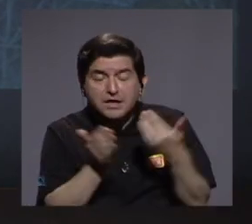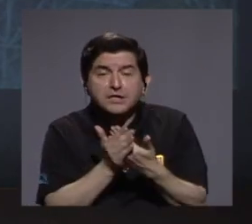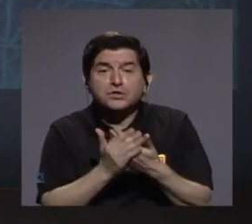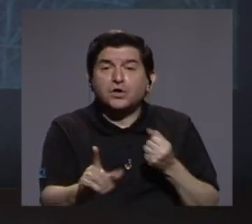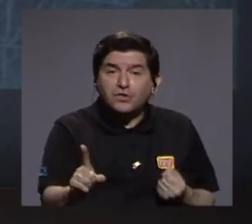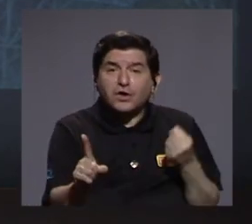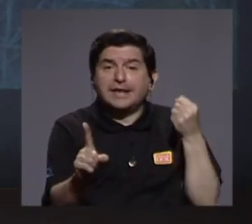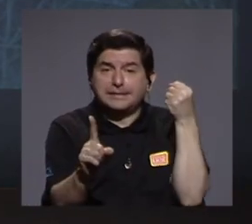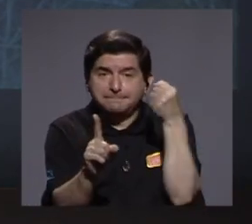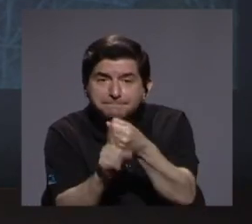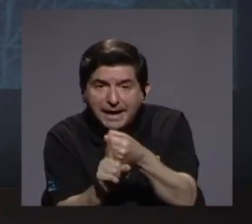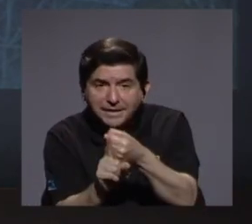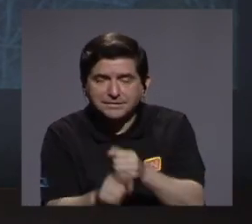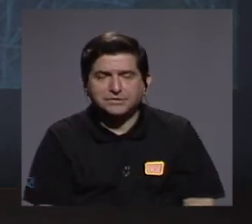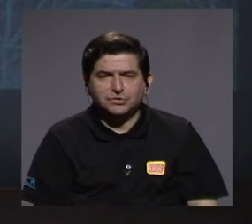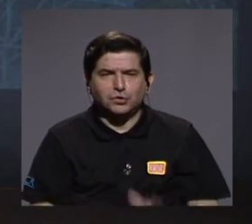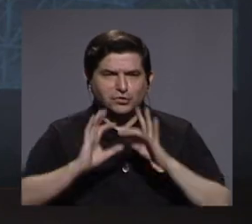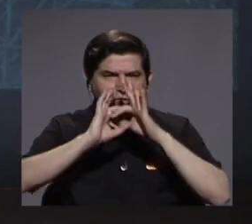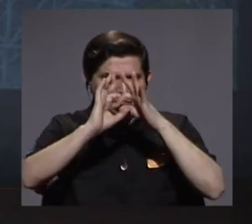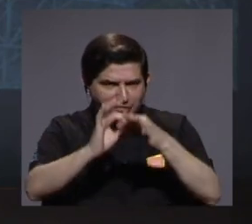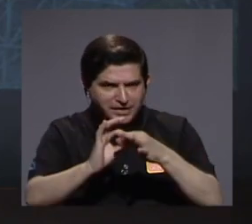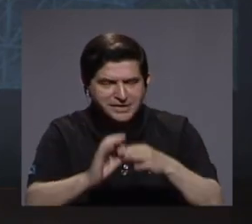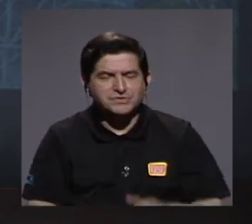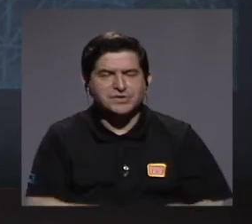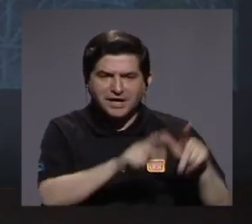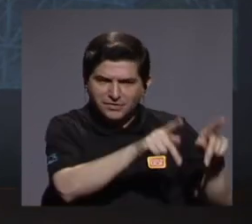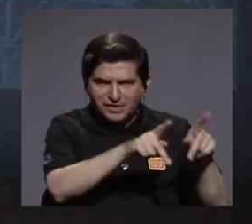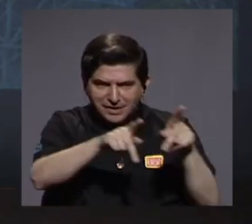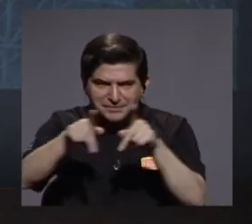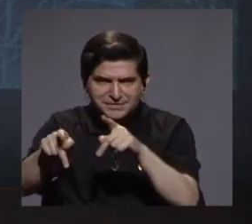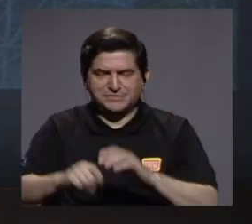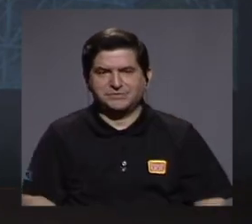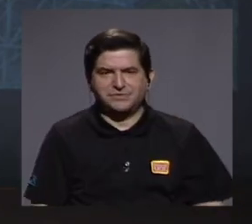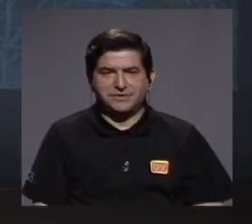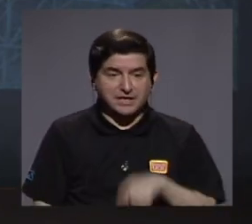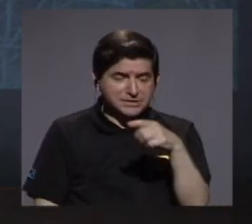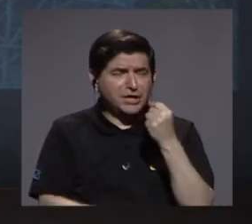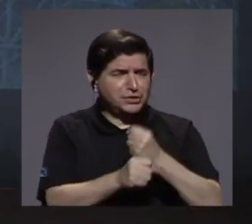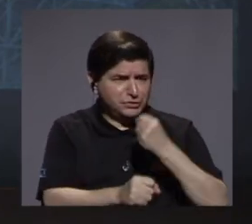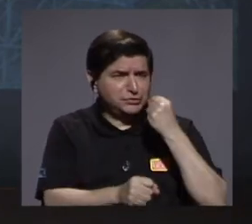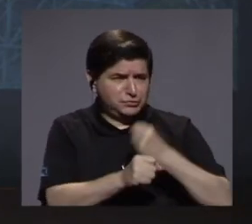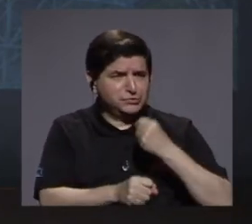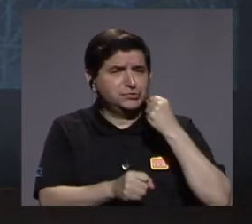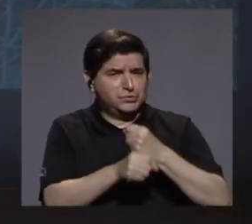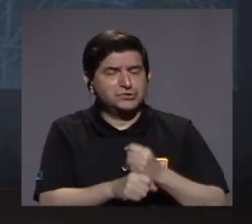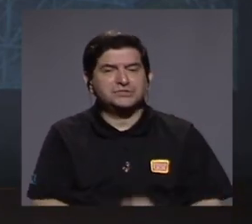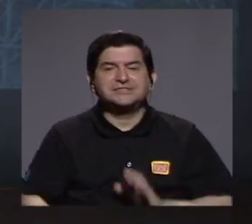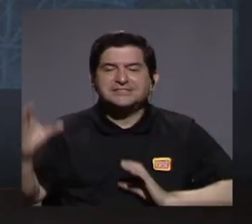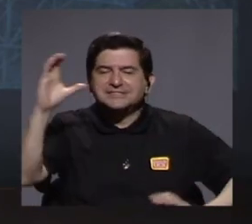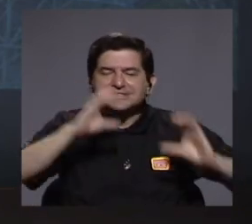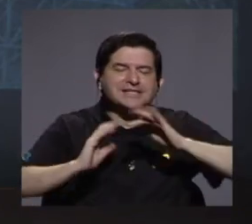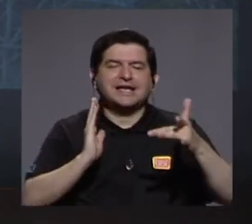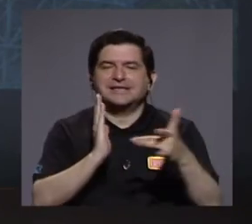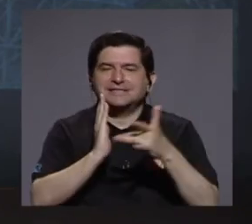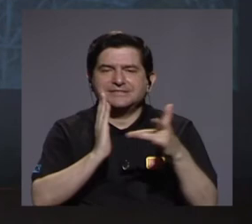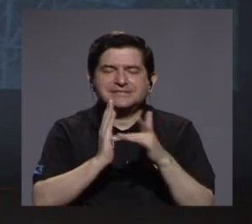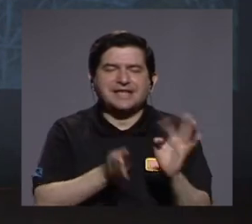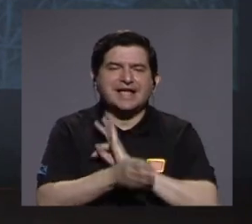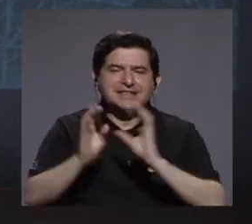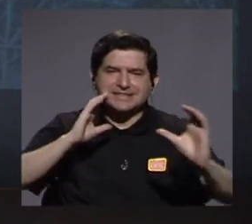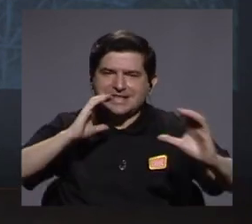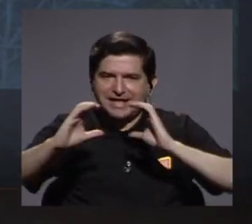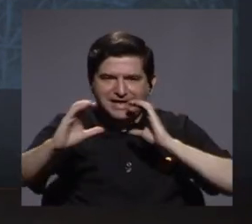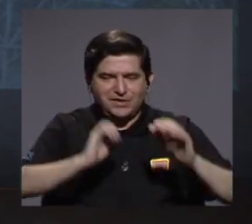impacto y hacer referencia a muchas personas que han trabajado porque la ciencia, la tecnología, las